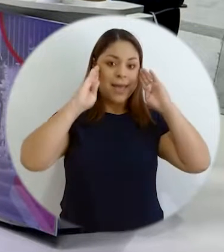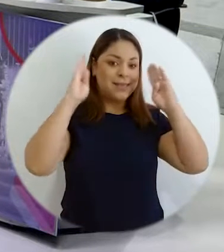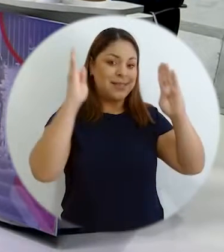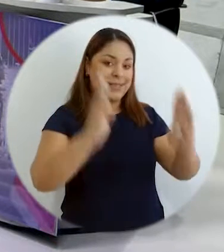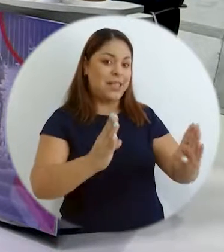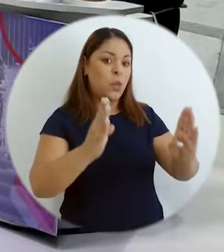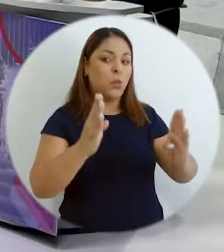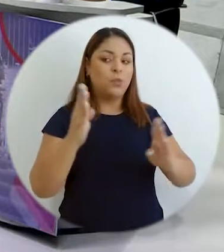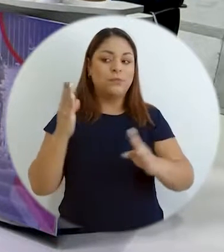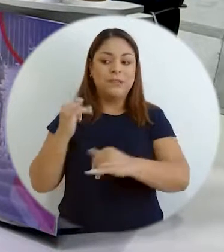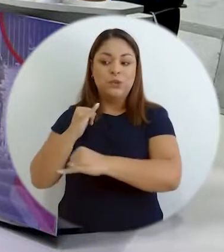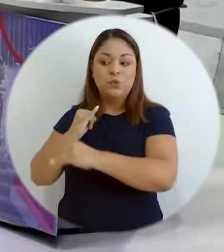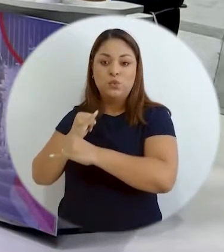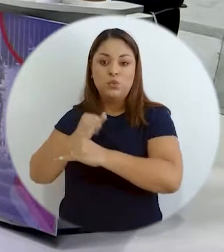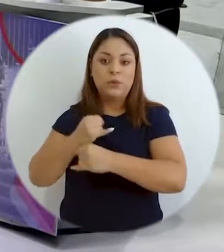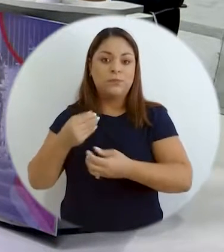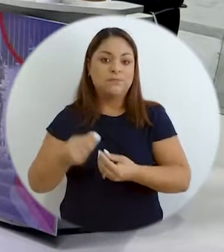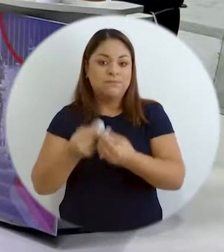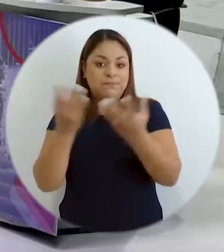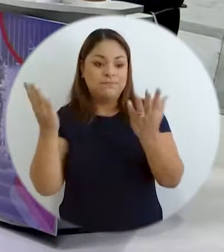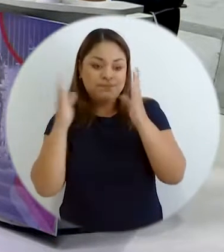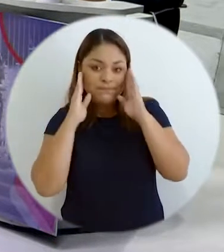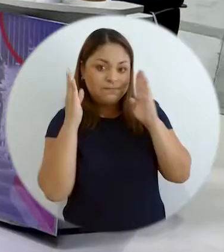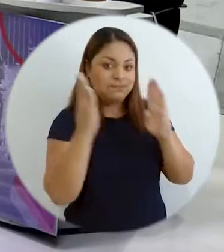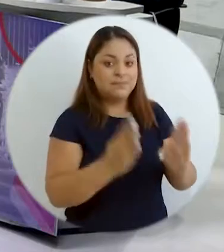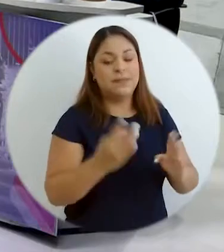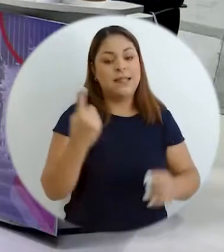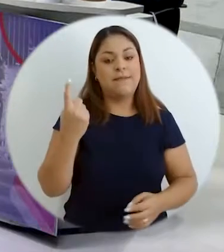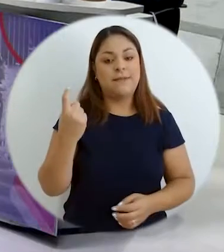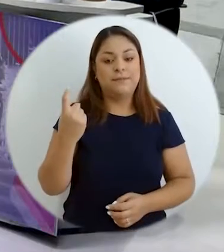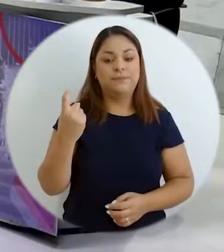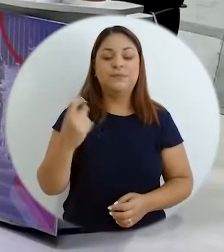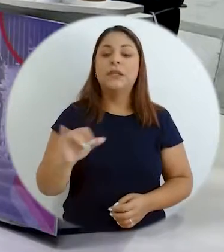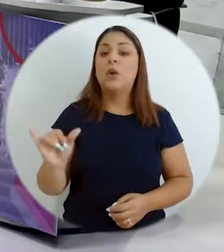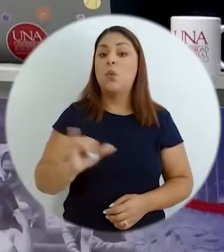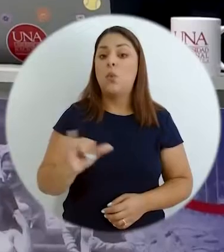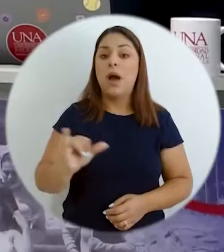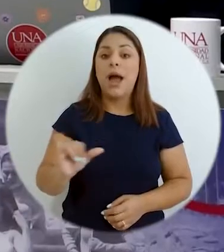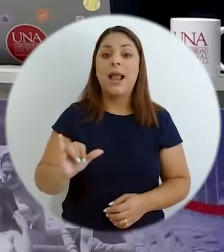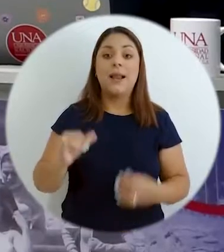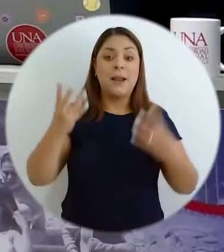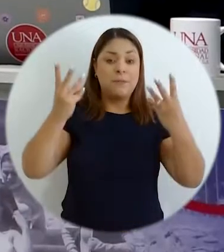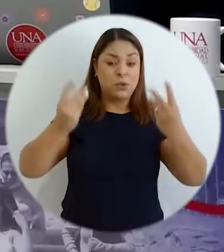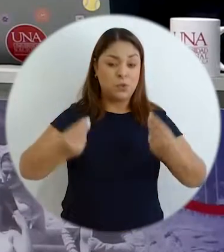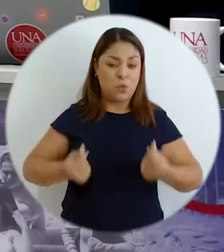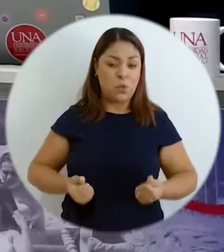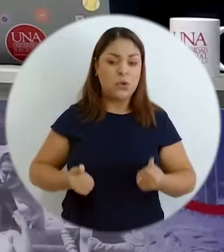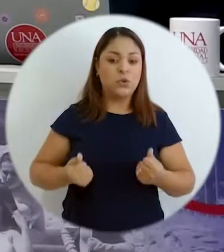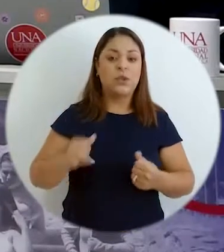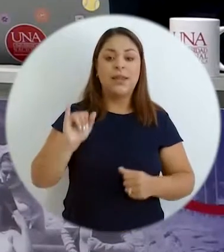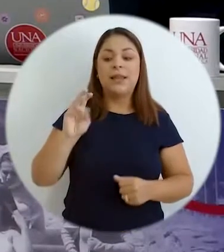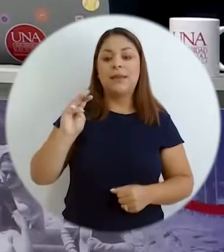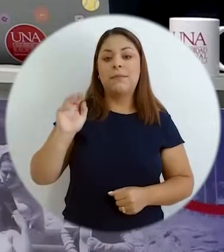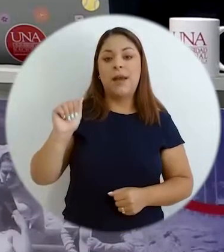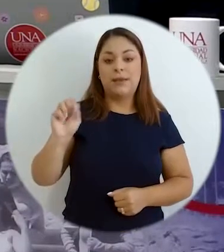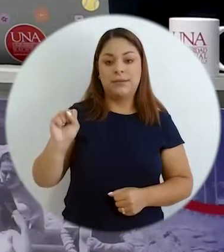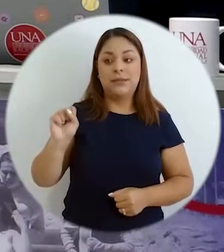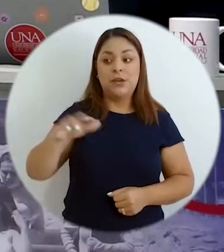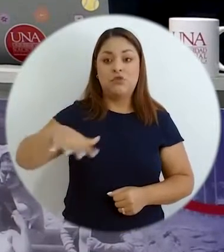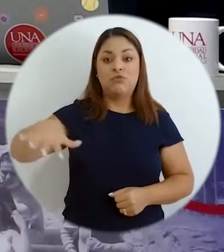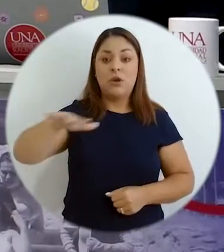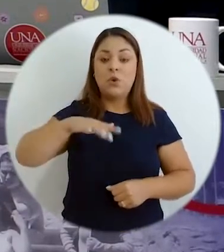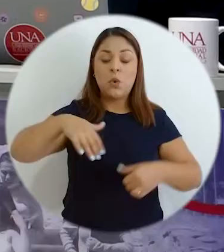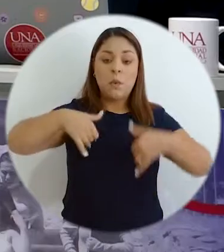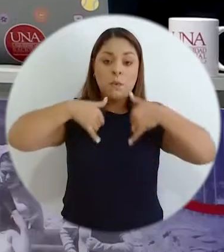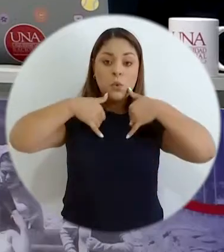por la institucionalidad. El otro día dan las estadísticas de la ejecución presupuestaria de Limas en la región Brunca. Y cuando